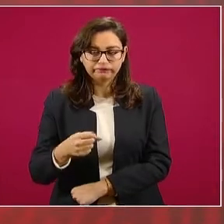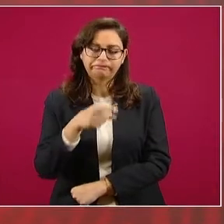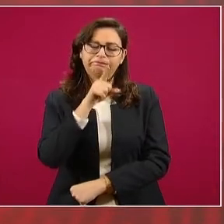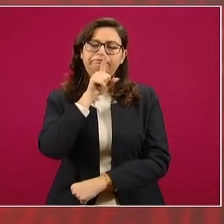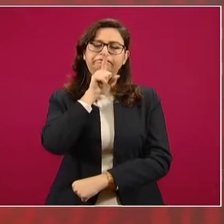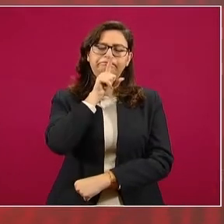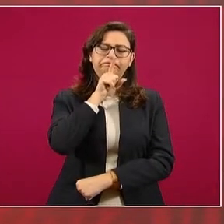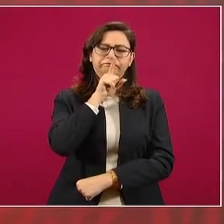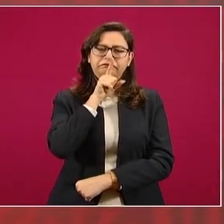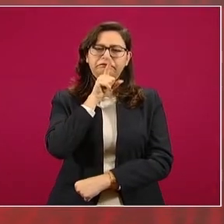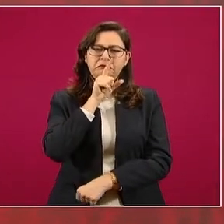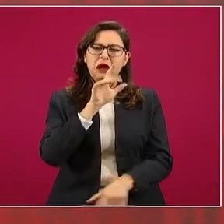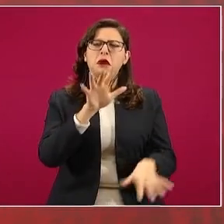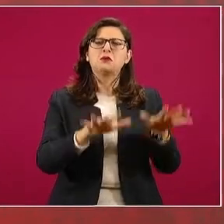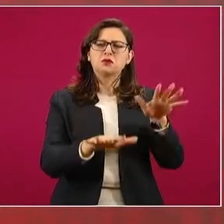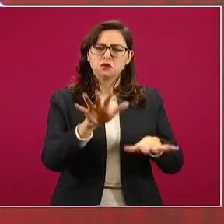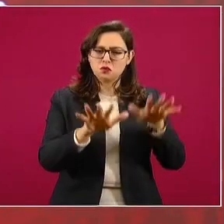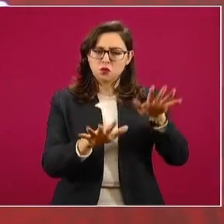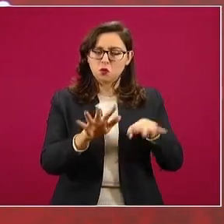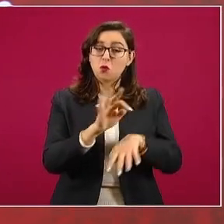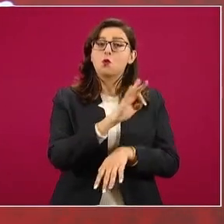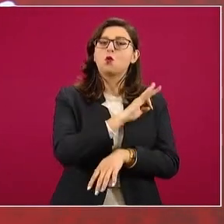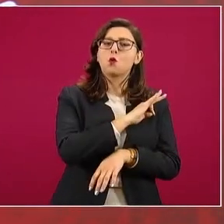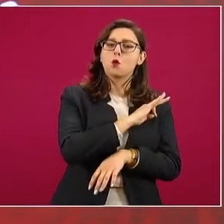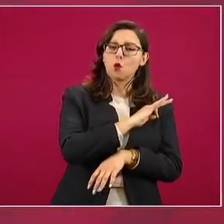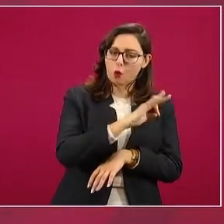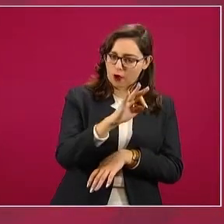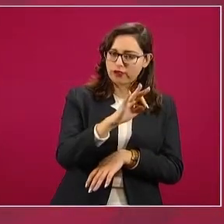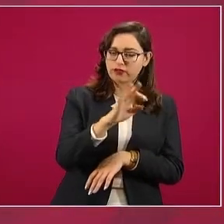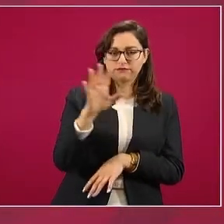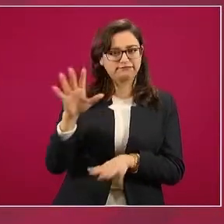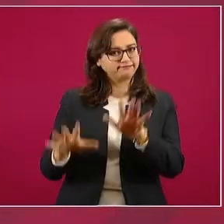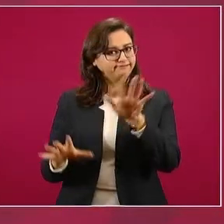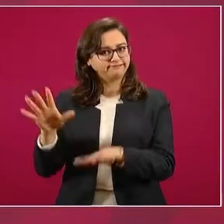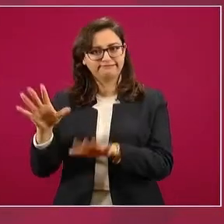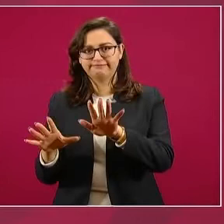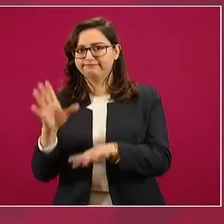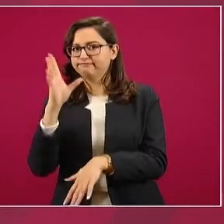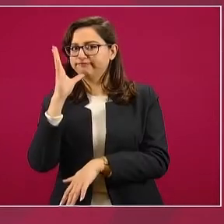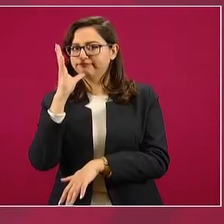se puede llevar a cabo la subcontratación